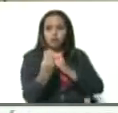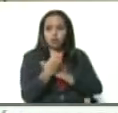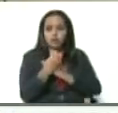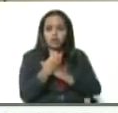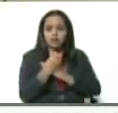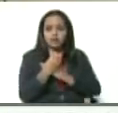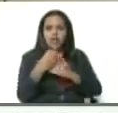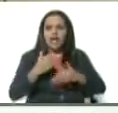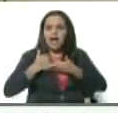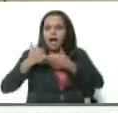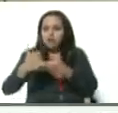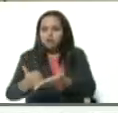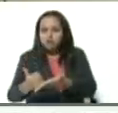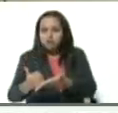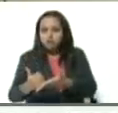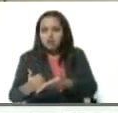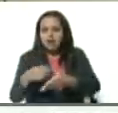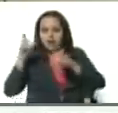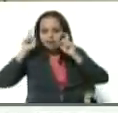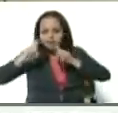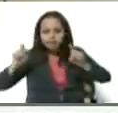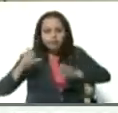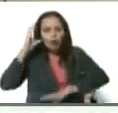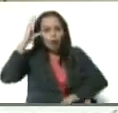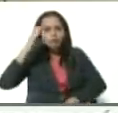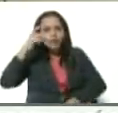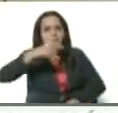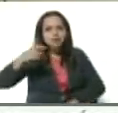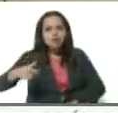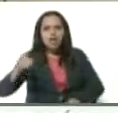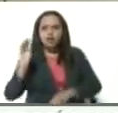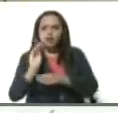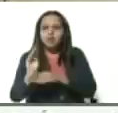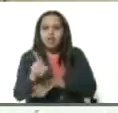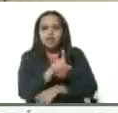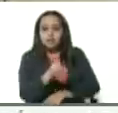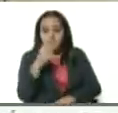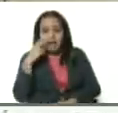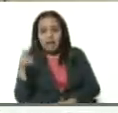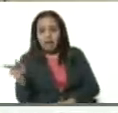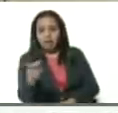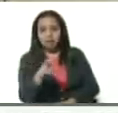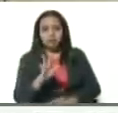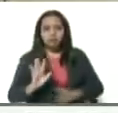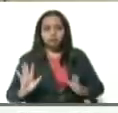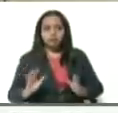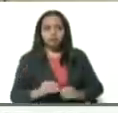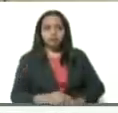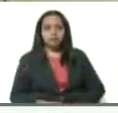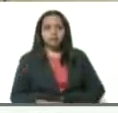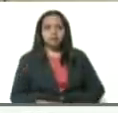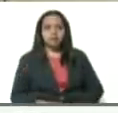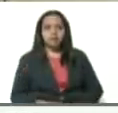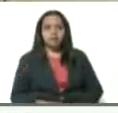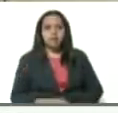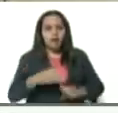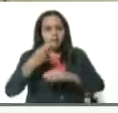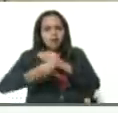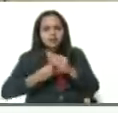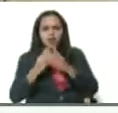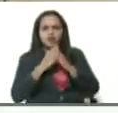ayude a crear conciencia y que se cuide el que usted vea por allí. Vamos a hacerlo entre todos.